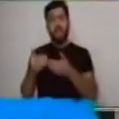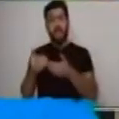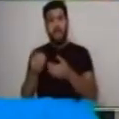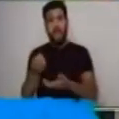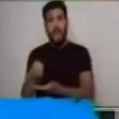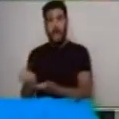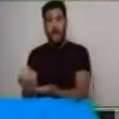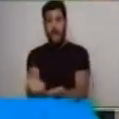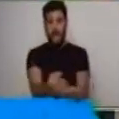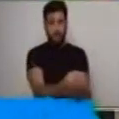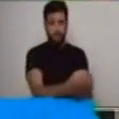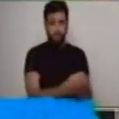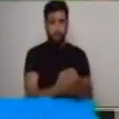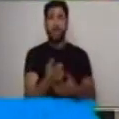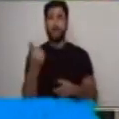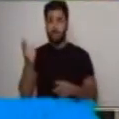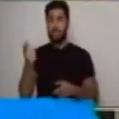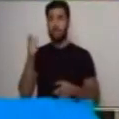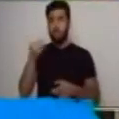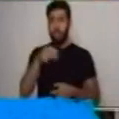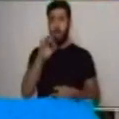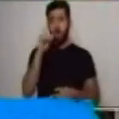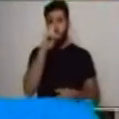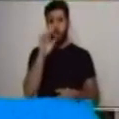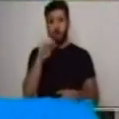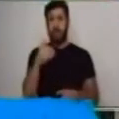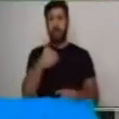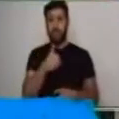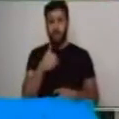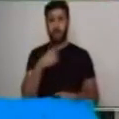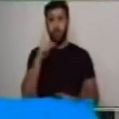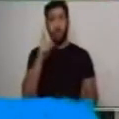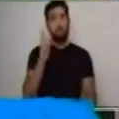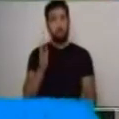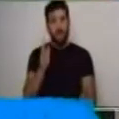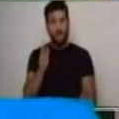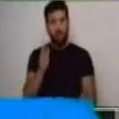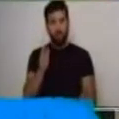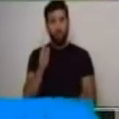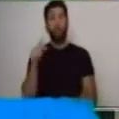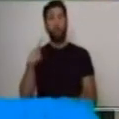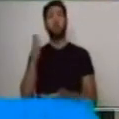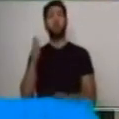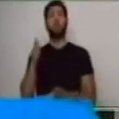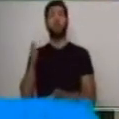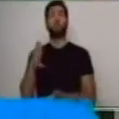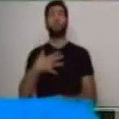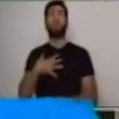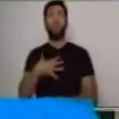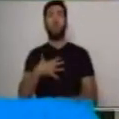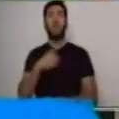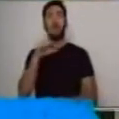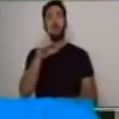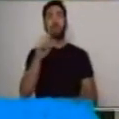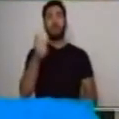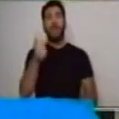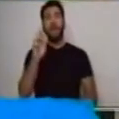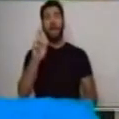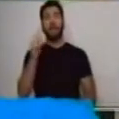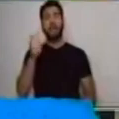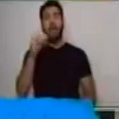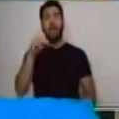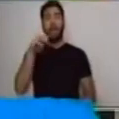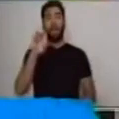y tenía un perro que se llamaba caramelo. Juntos disfrutaban jugando